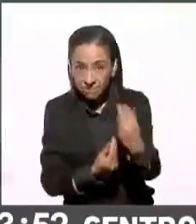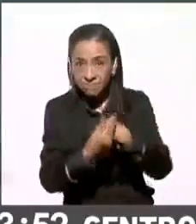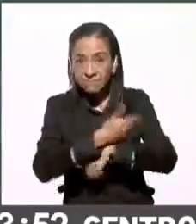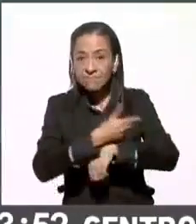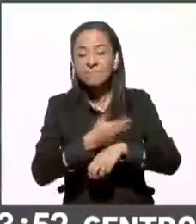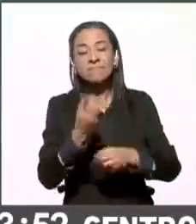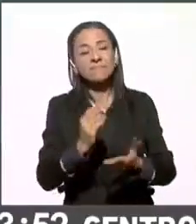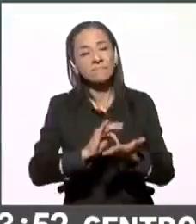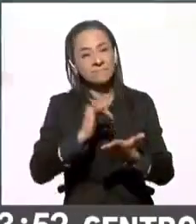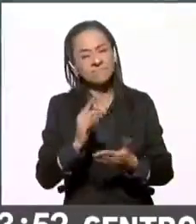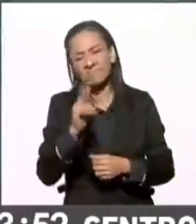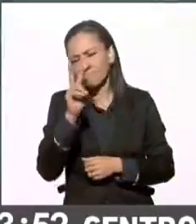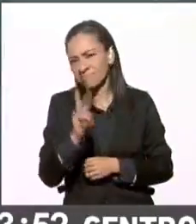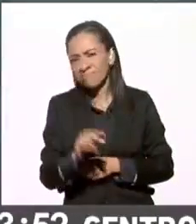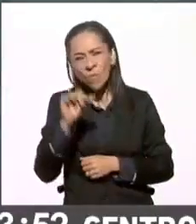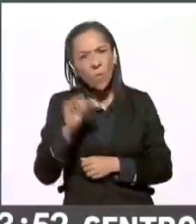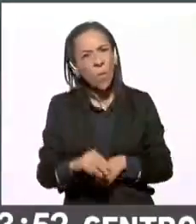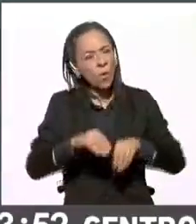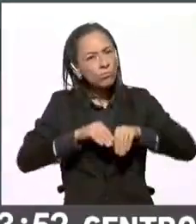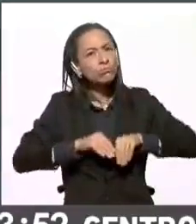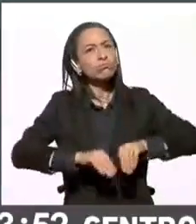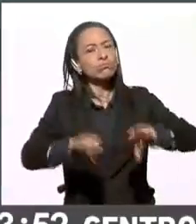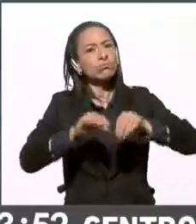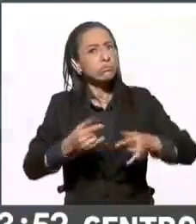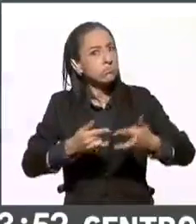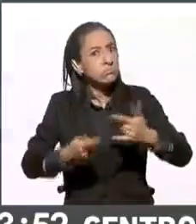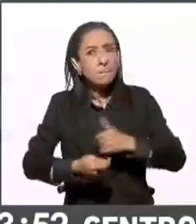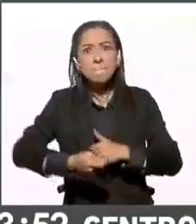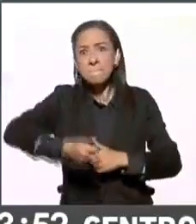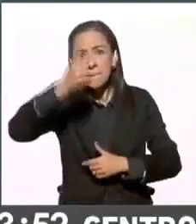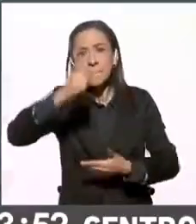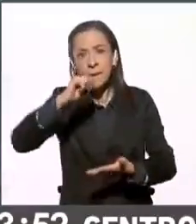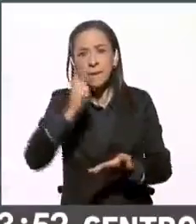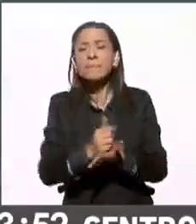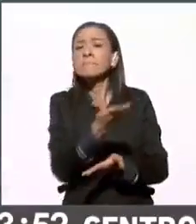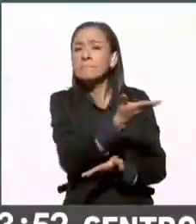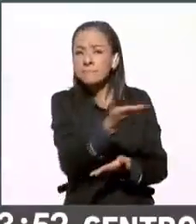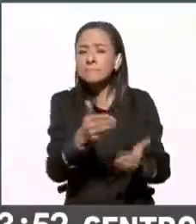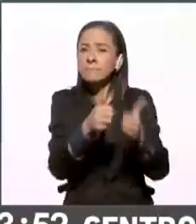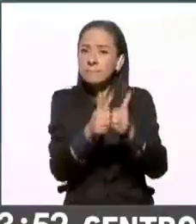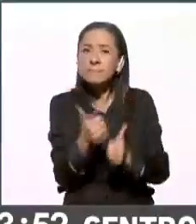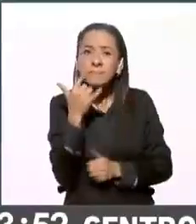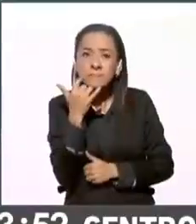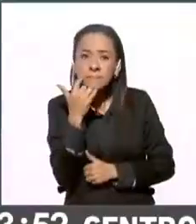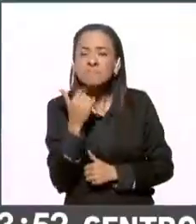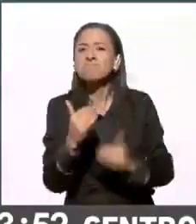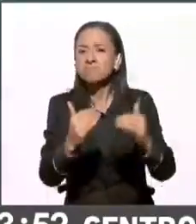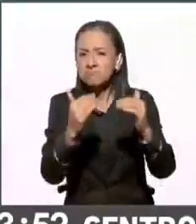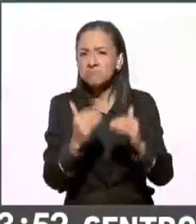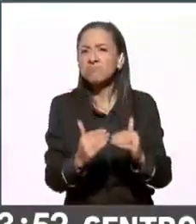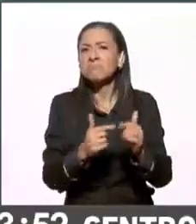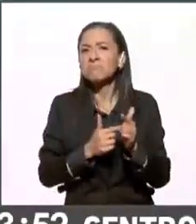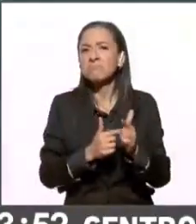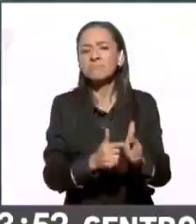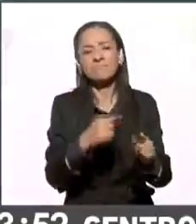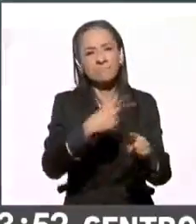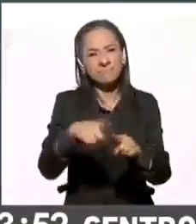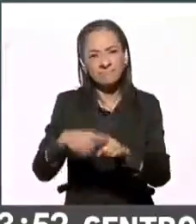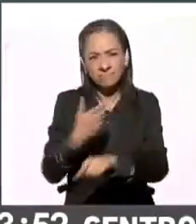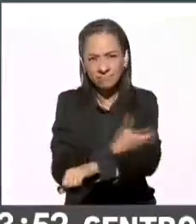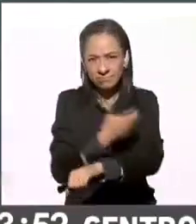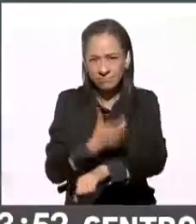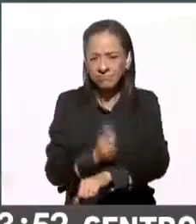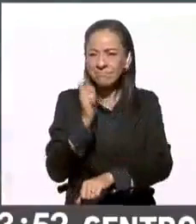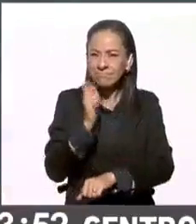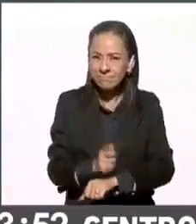duda esto ha sido una transmisión histórica por favor quédese con nosotros porque siguen siguen otros compañeros esta parte de